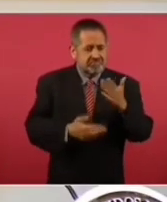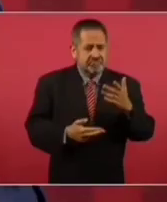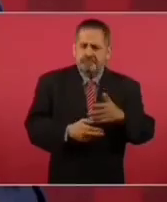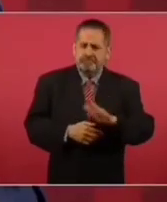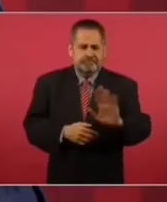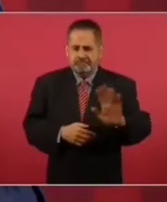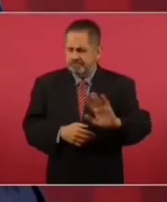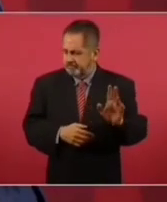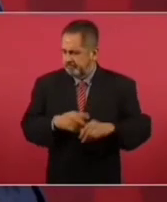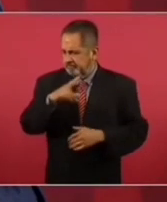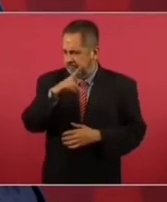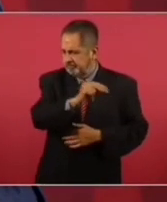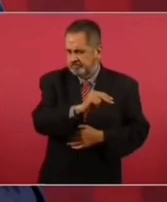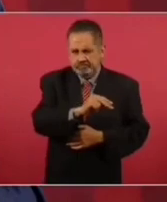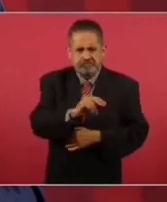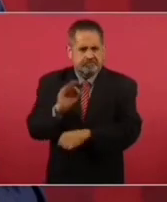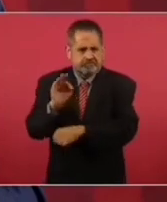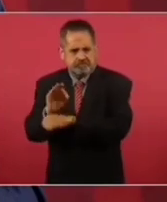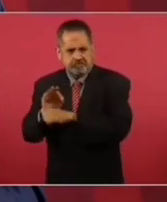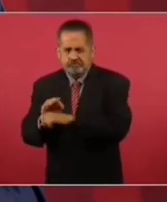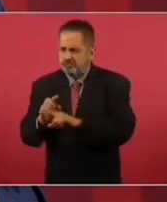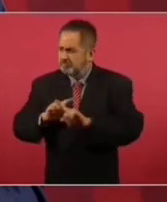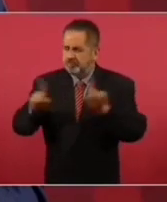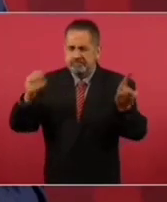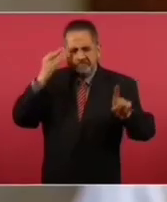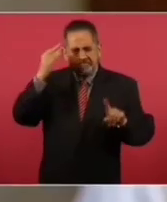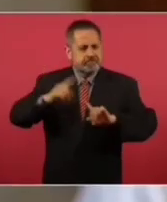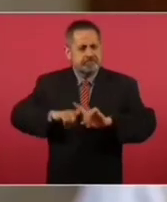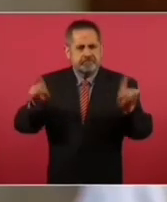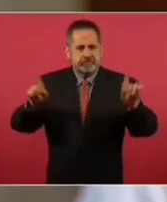de los derechos humanos, es otro tiempo.